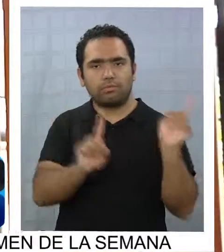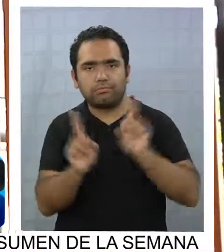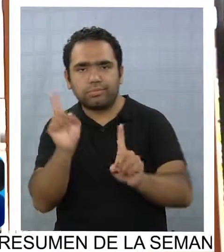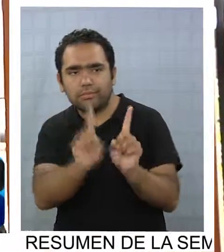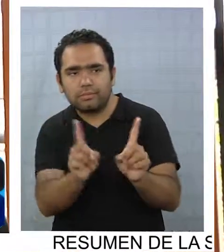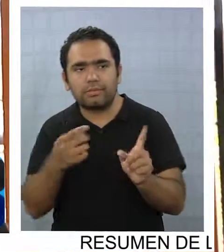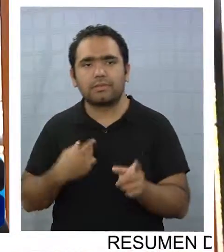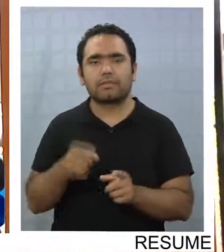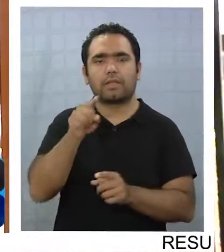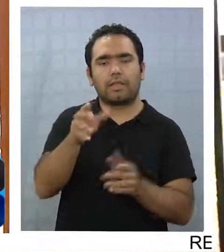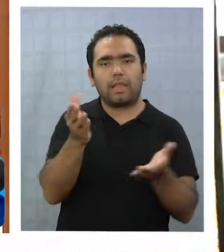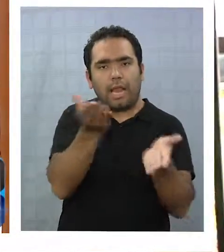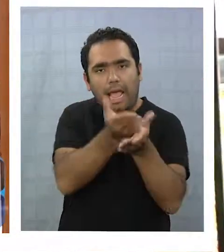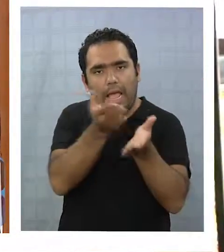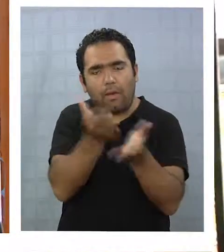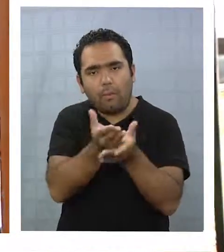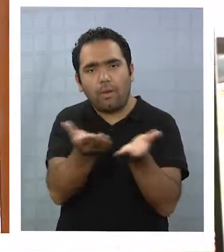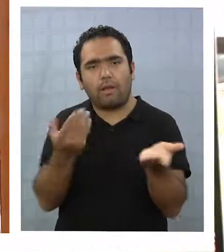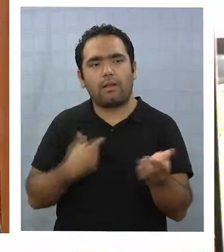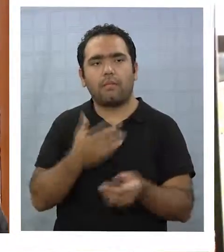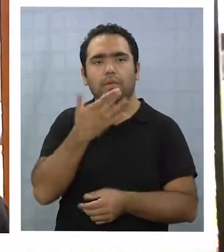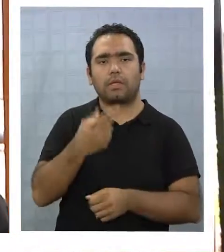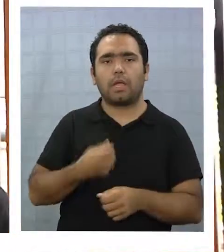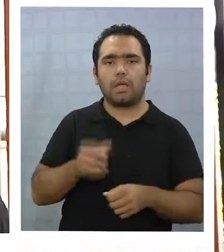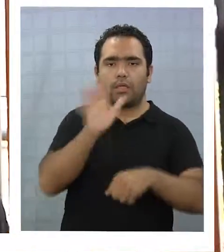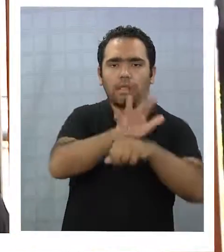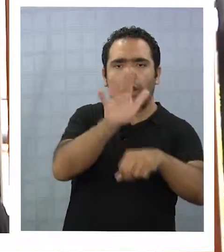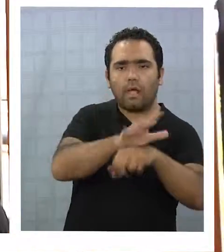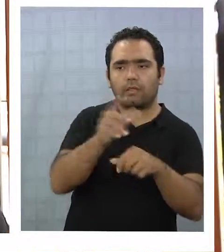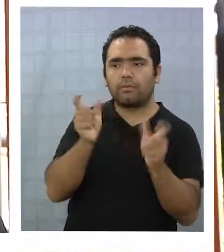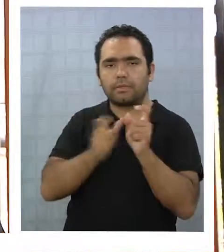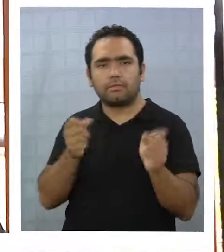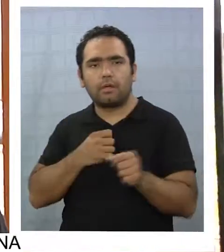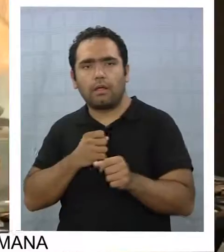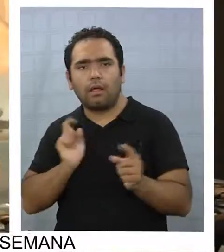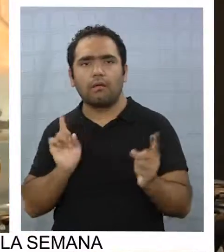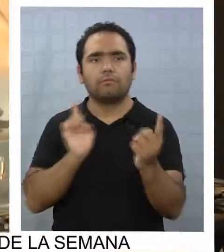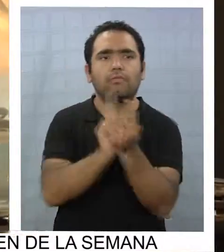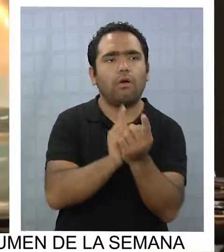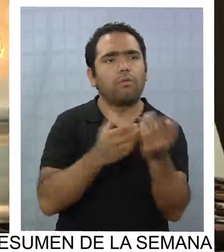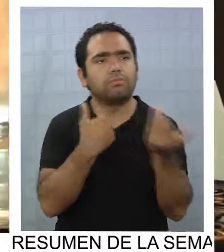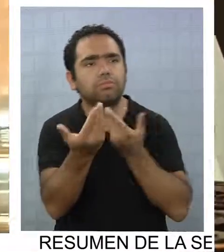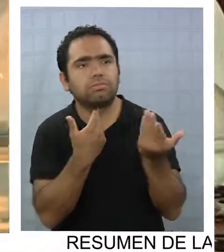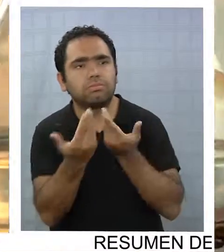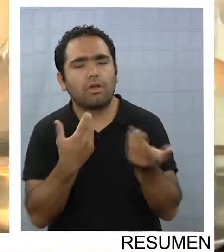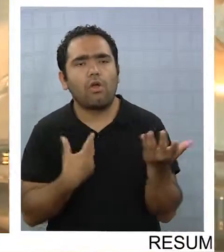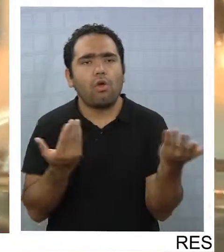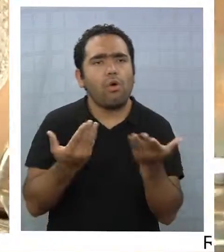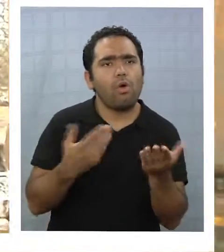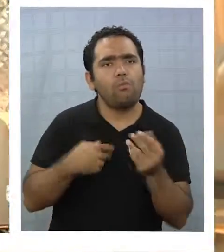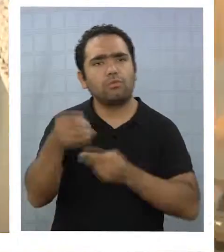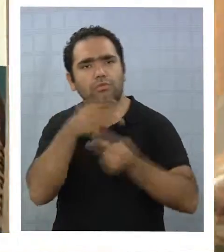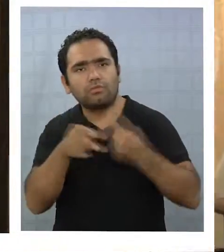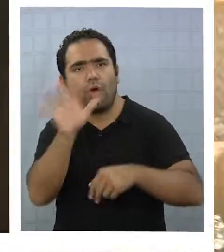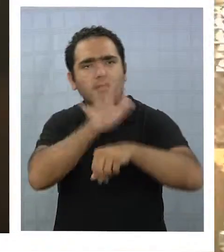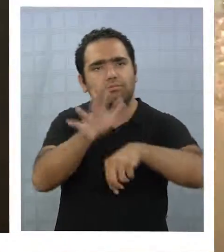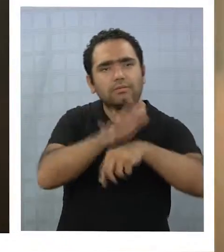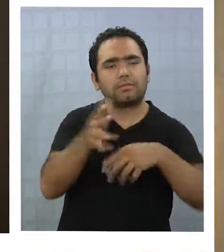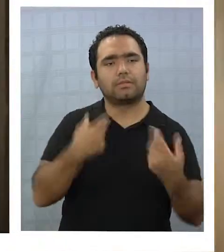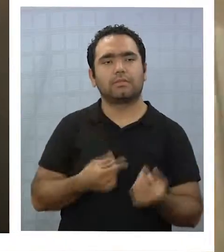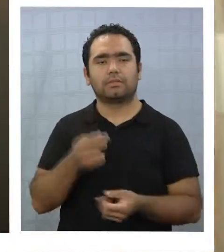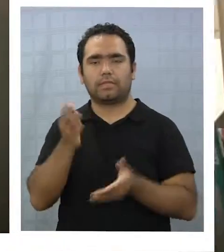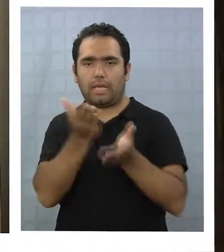los rincones de los colegios, porque después de las funciones nos van a conversar, los chiquillos nos cuentan, ha habido muy buena respuesta en los